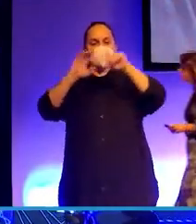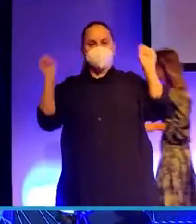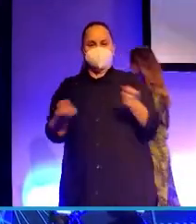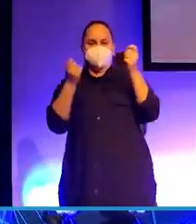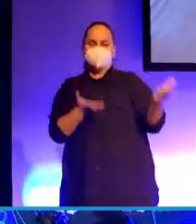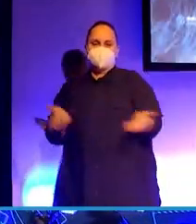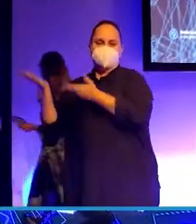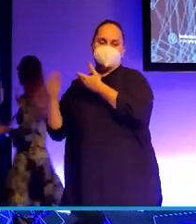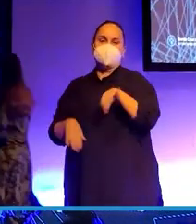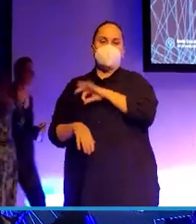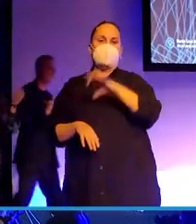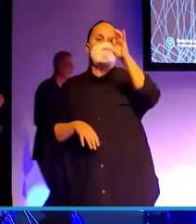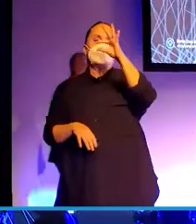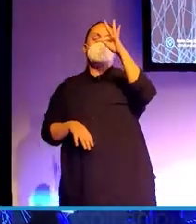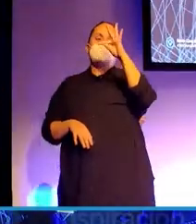Grande, Leti.